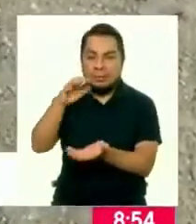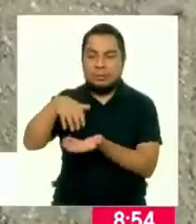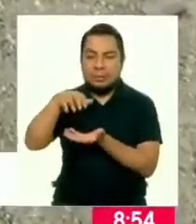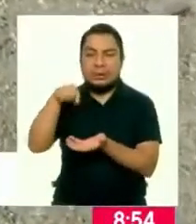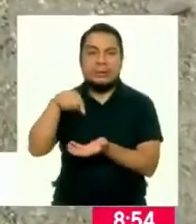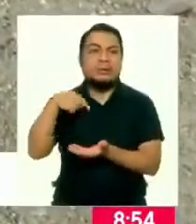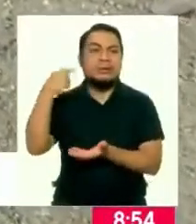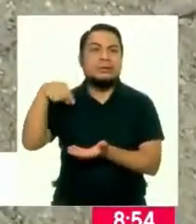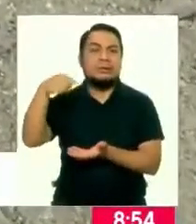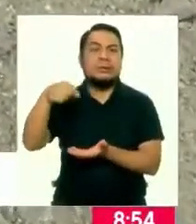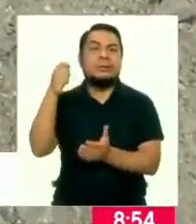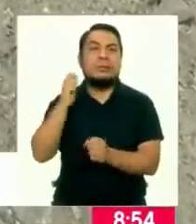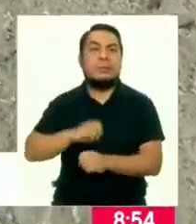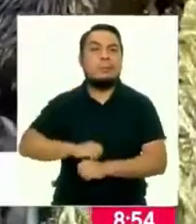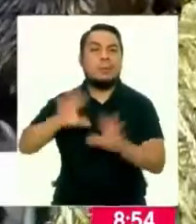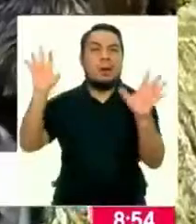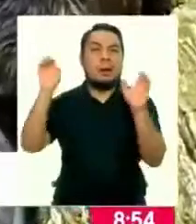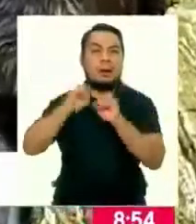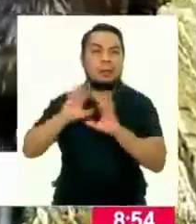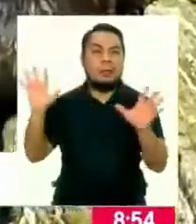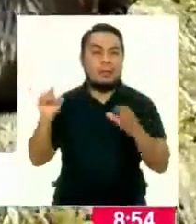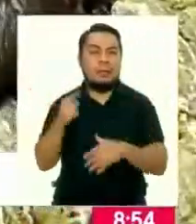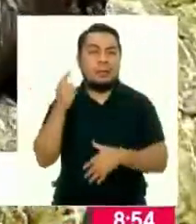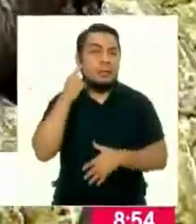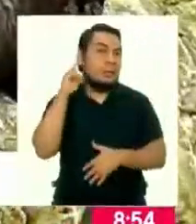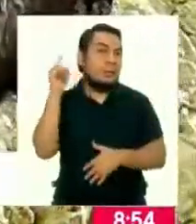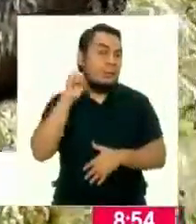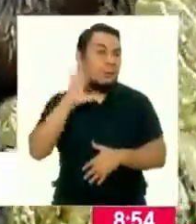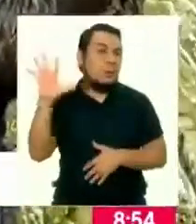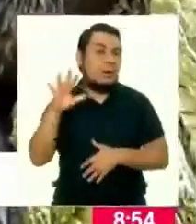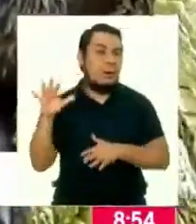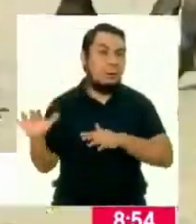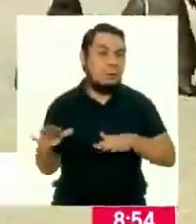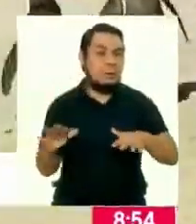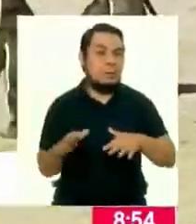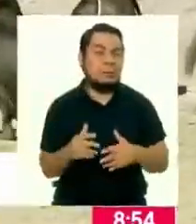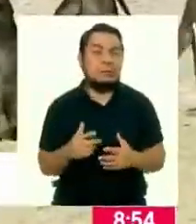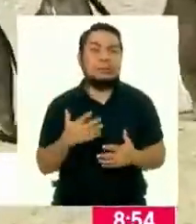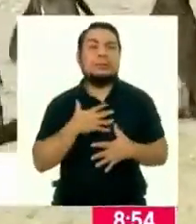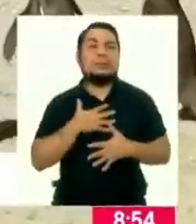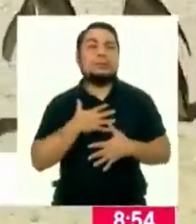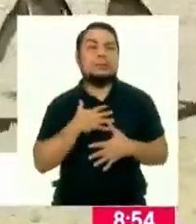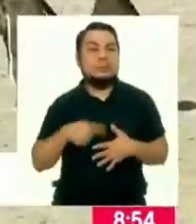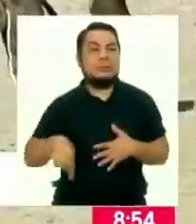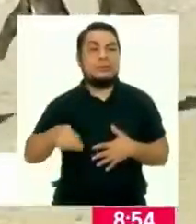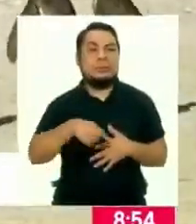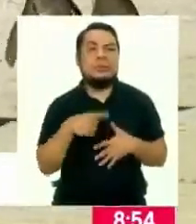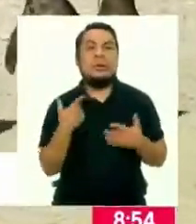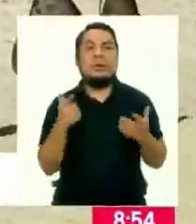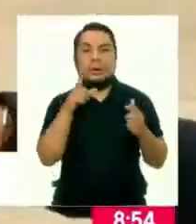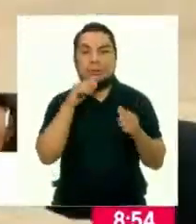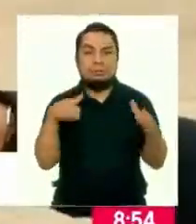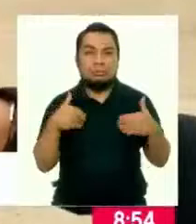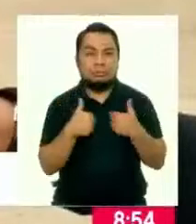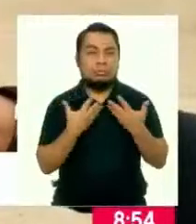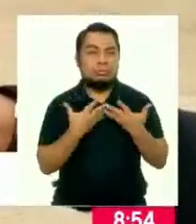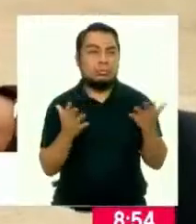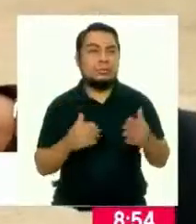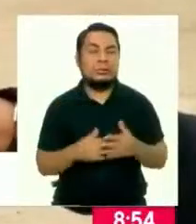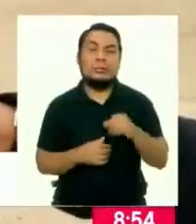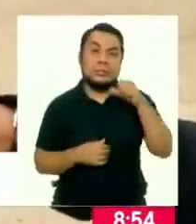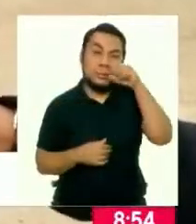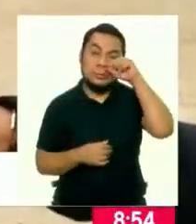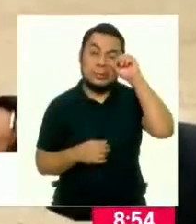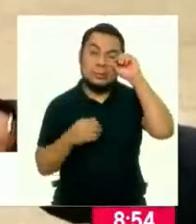de manera diaria explosiones. El ruido y las vibraciones impacta en las especies de la reserva. Se han mandado